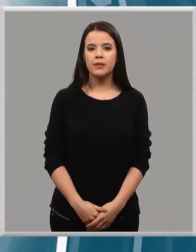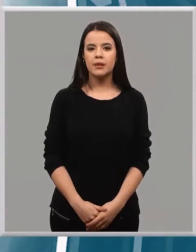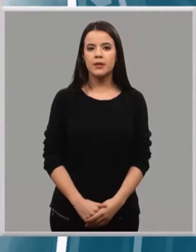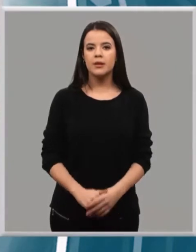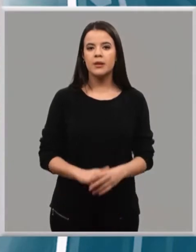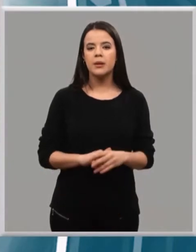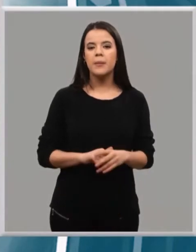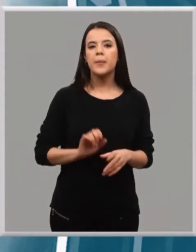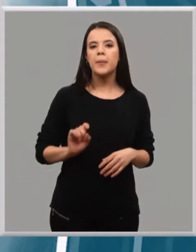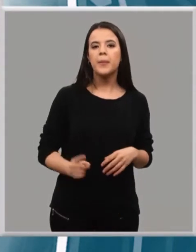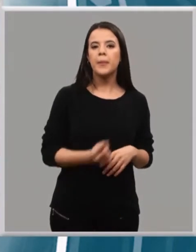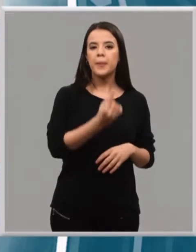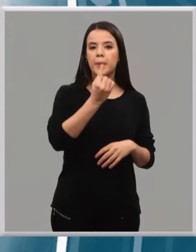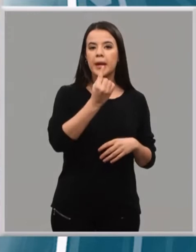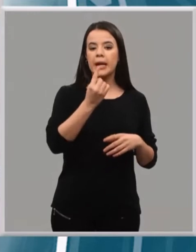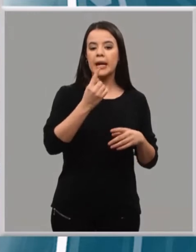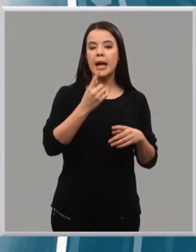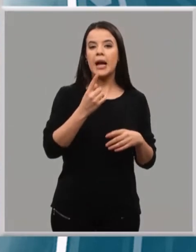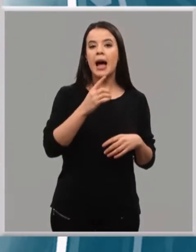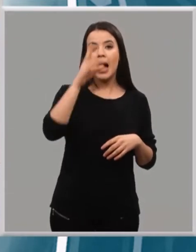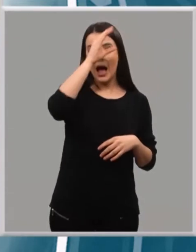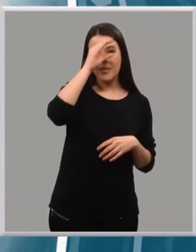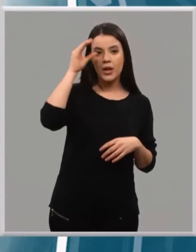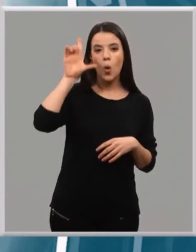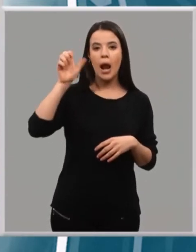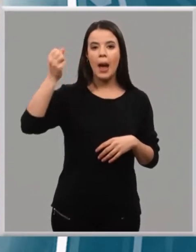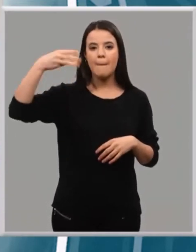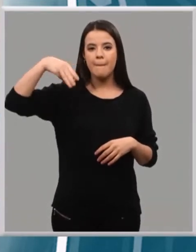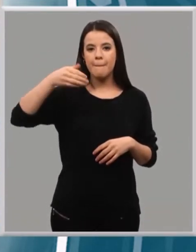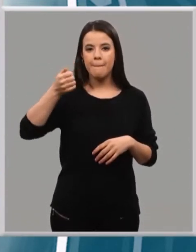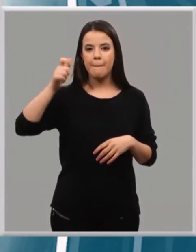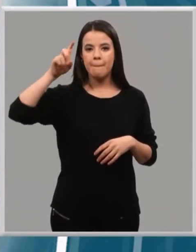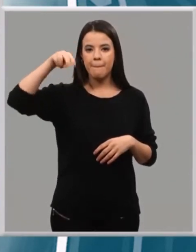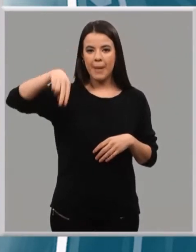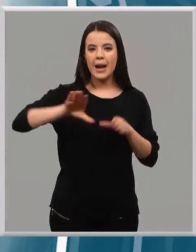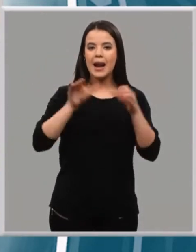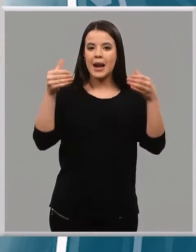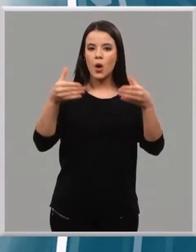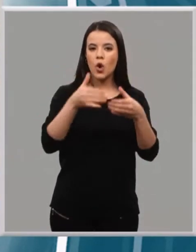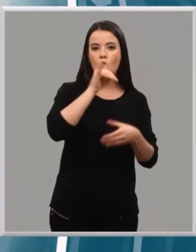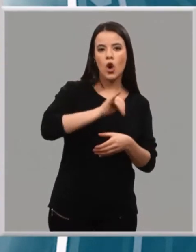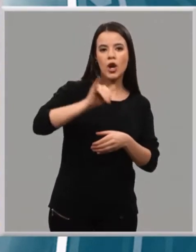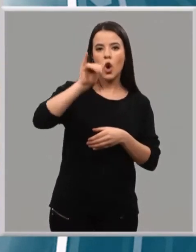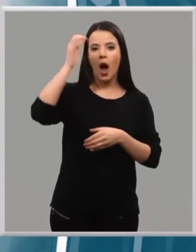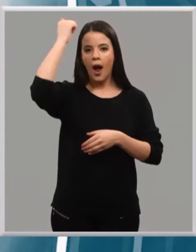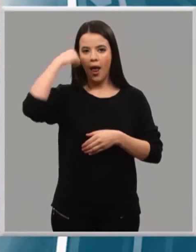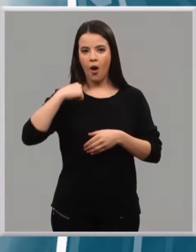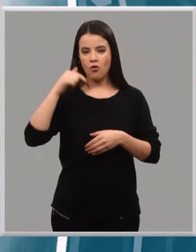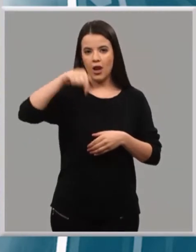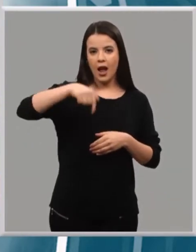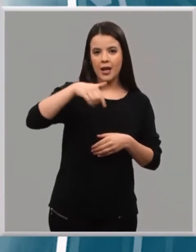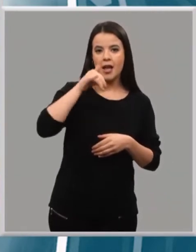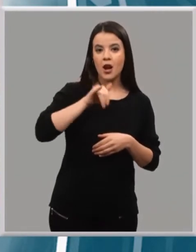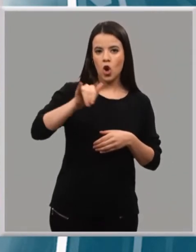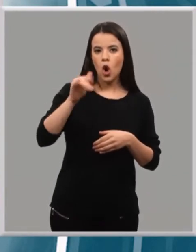Primera cumbre regional entre Andreu y Lambán. La Rioja y Aragón estrechan lazos después de que nuestra comunidad hiciera